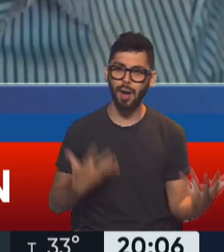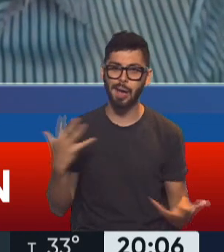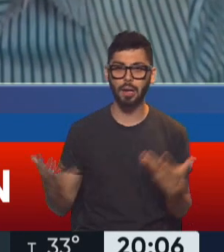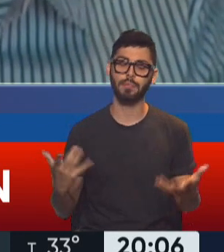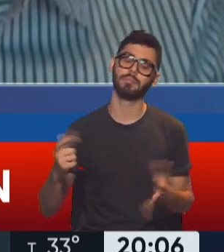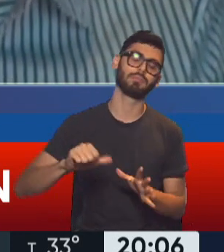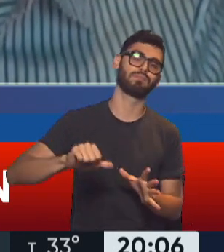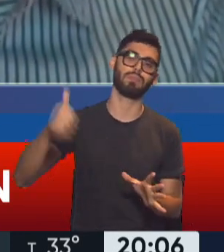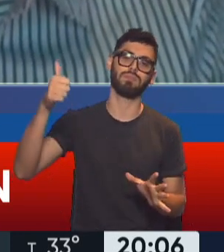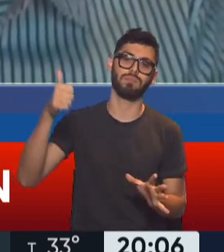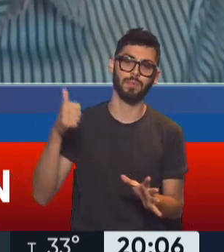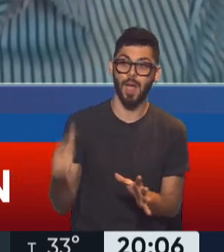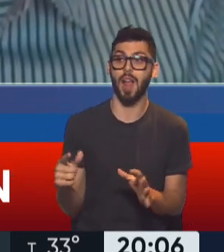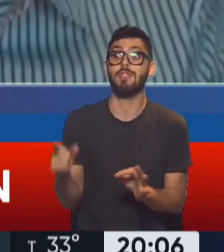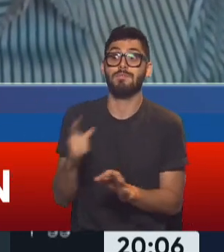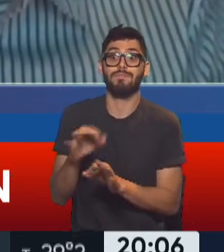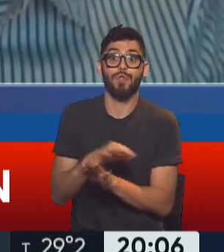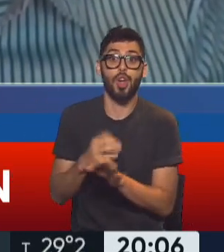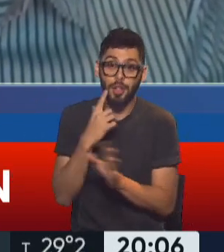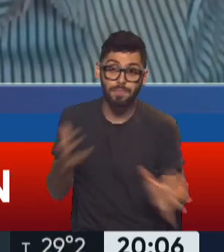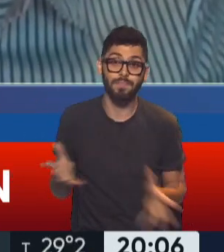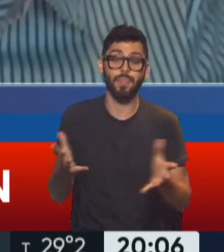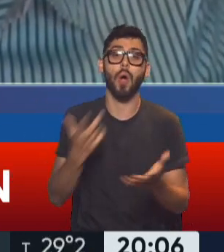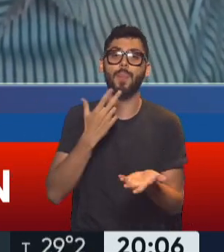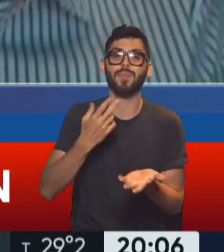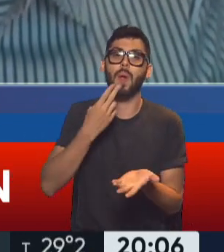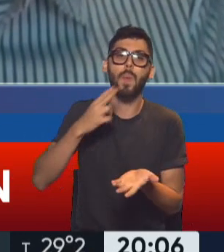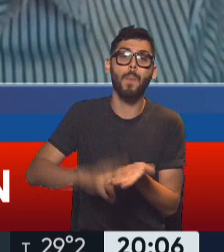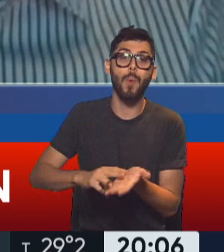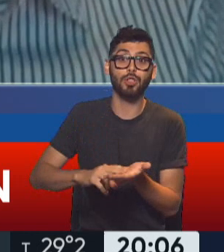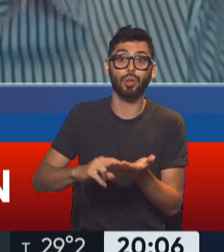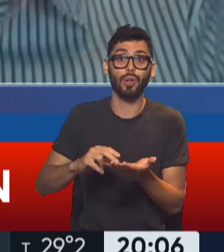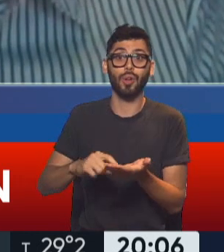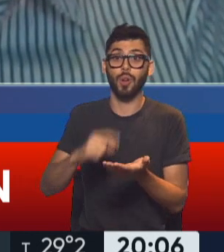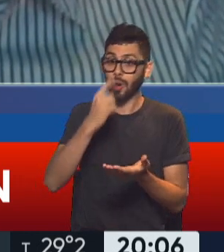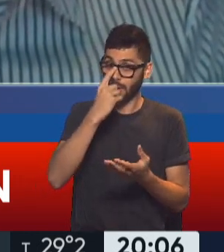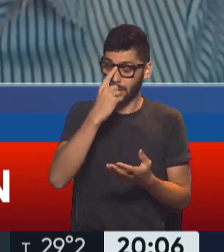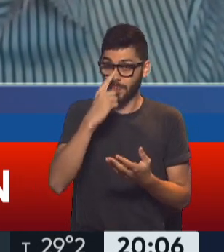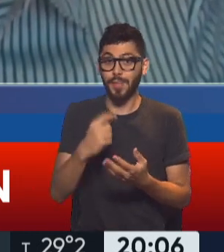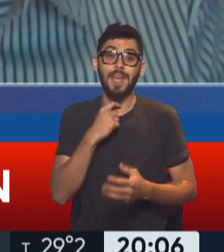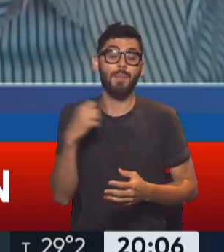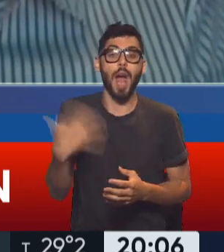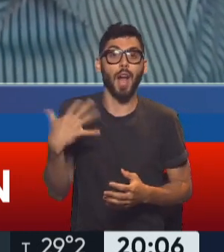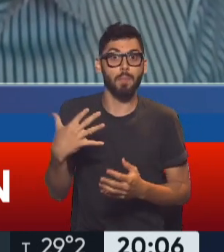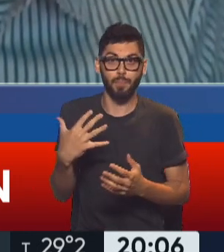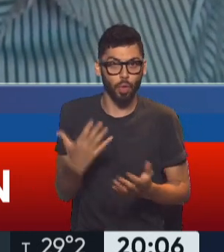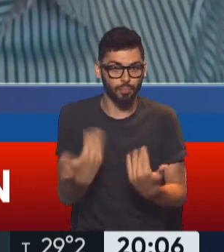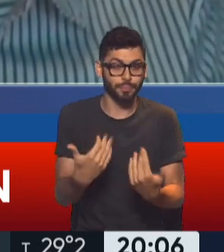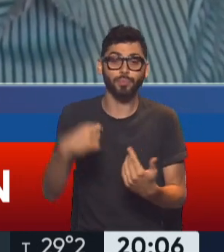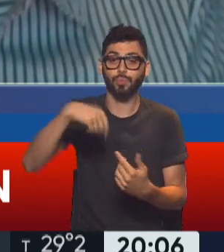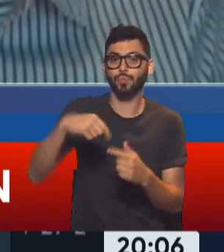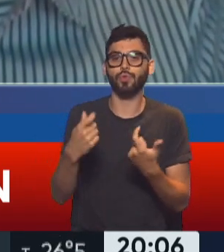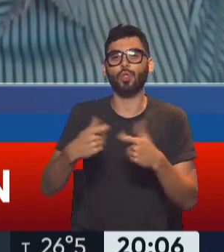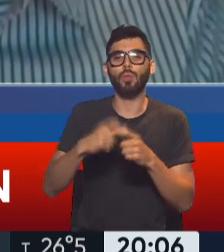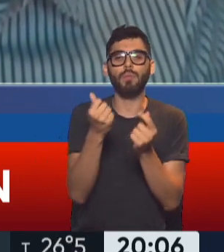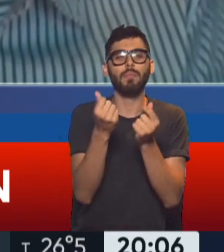el que impulsa el proyecto para modificar el impuesto a los bienes personales y busca hacerlo muy rápido. Hoy se reunió la Comisión de